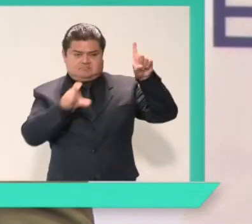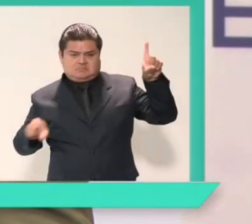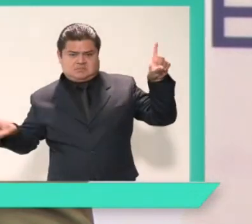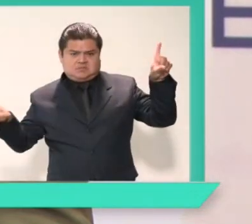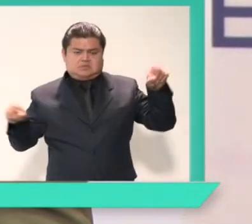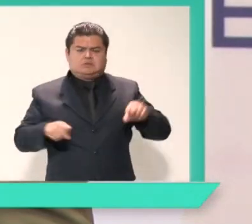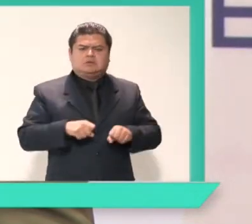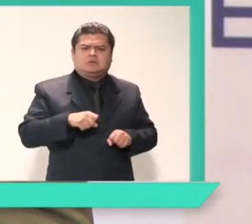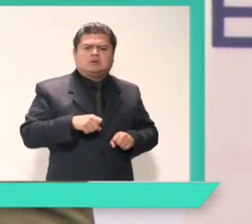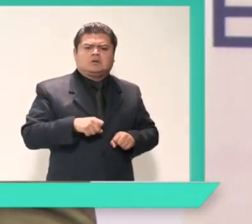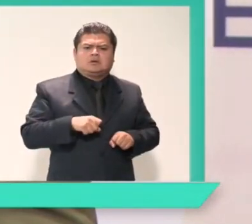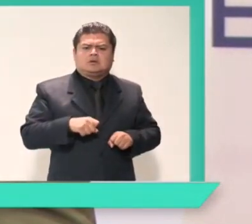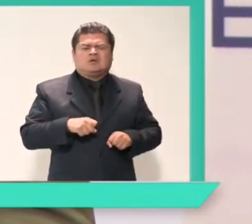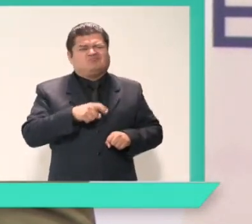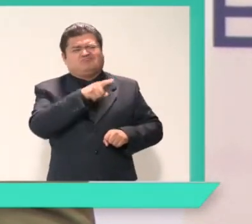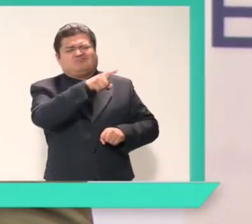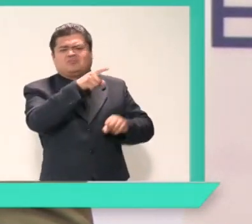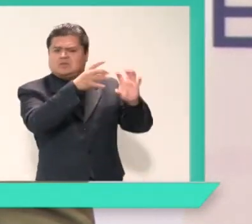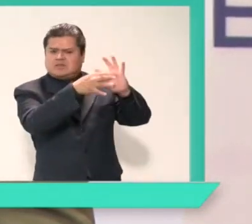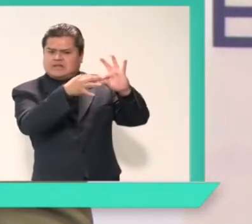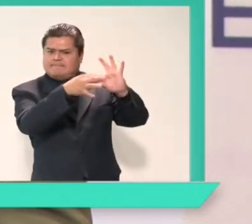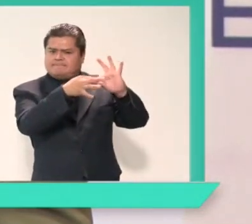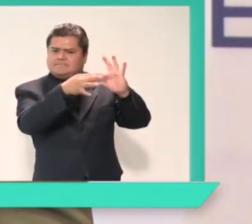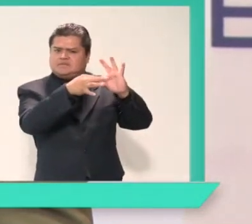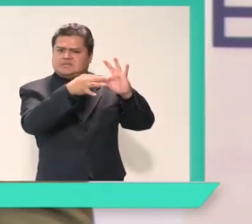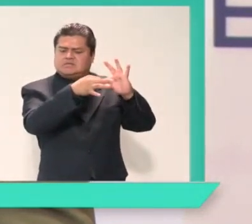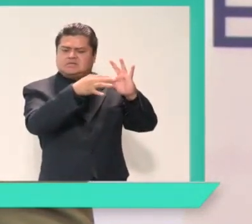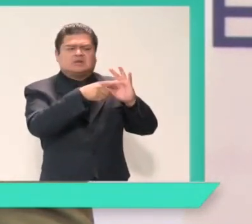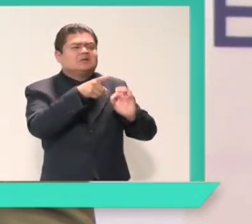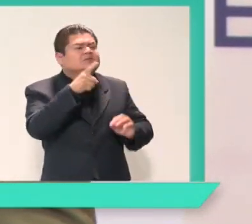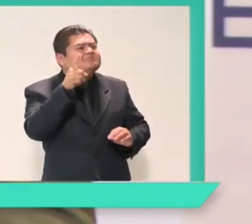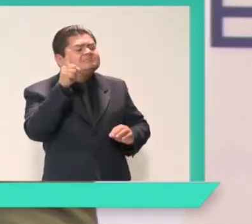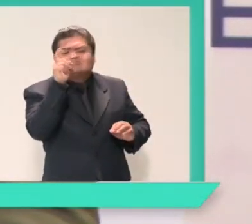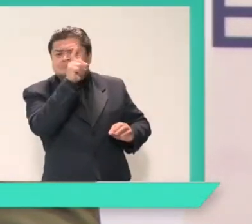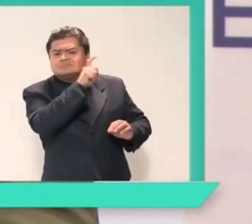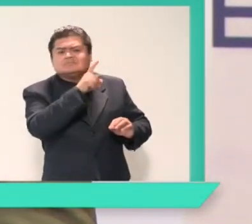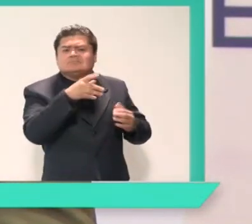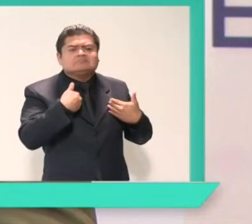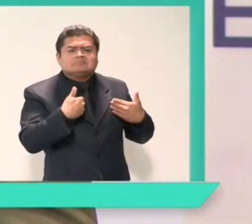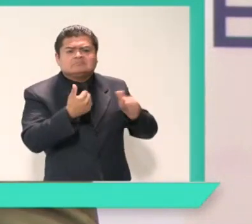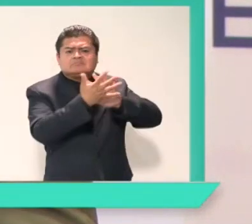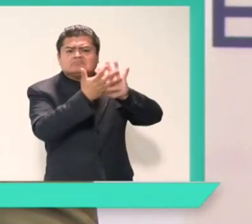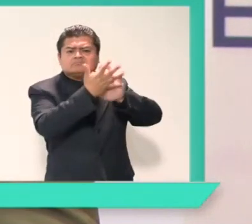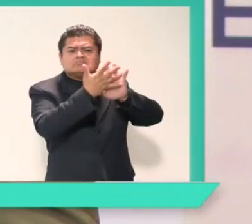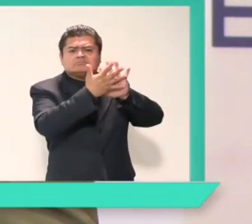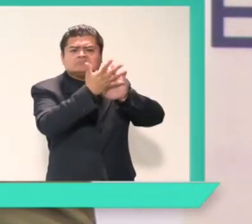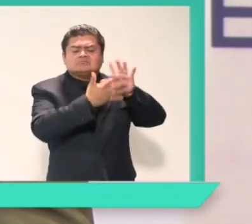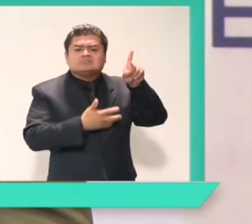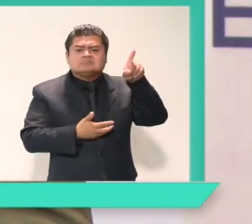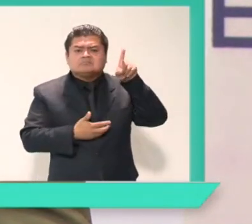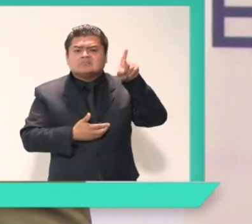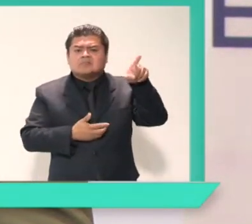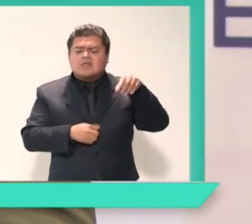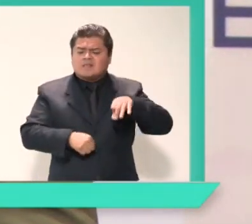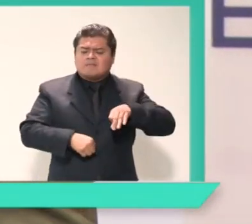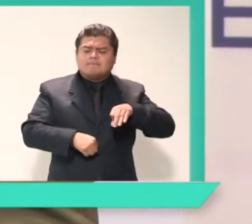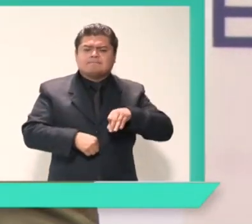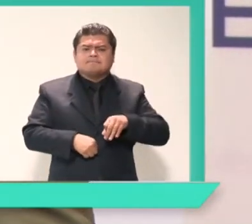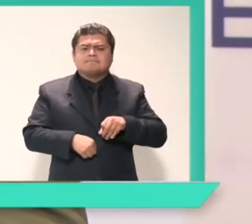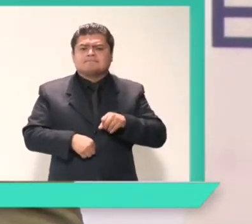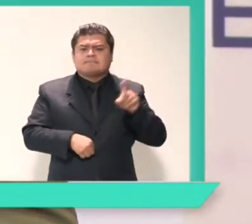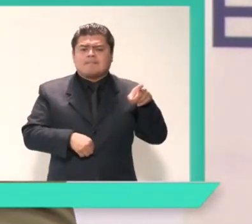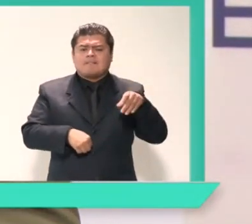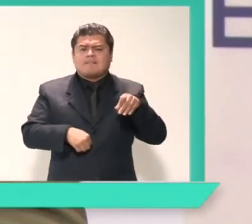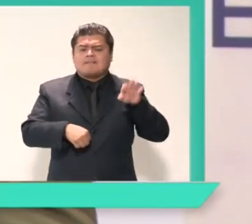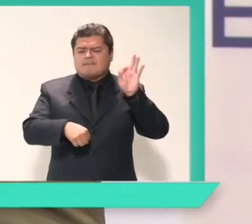José Guadalupe Luna Reyes. En ese sentido, Ruiz Abreu refrendó su compromiso de colaboración y coordinación interinstitucional para dar seguimiento a la Estrategia de